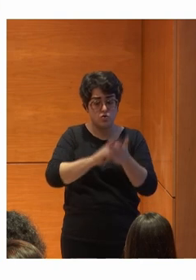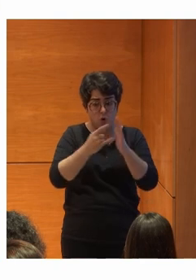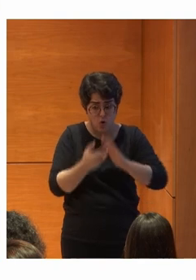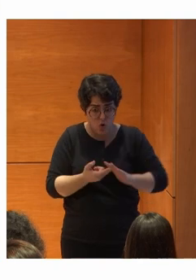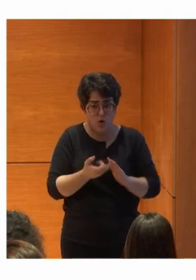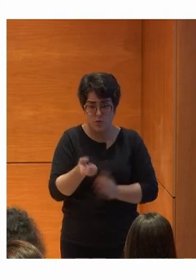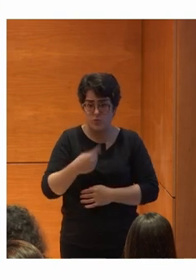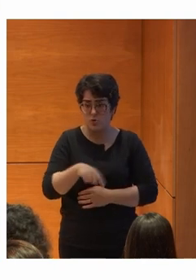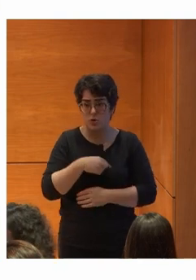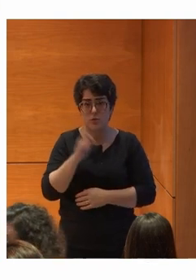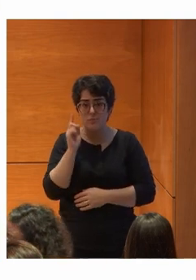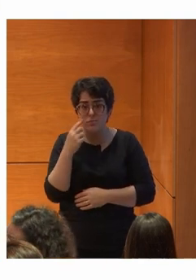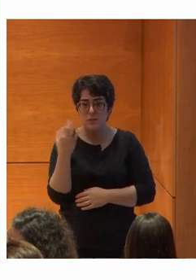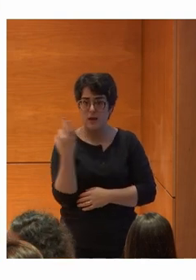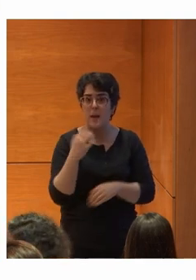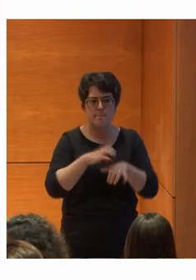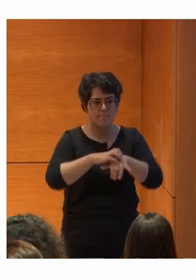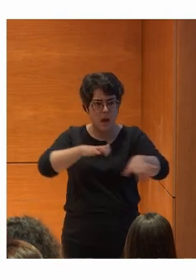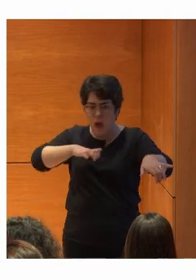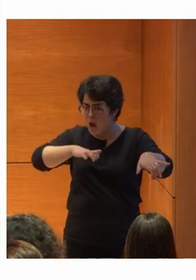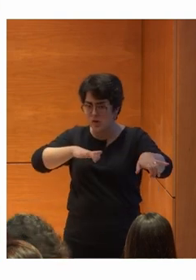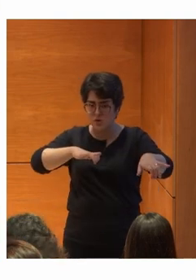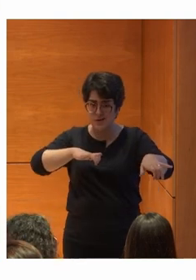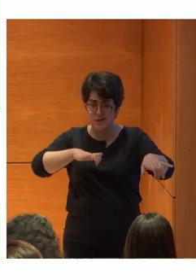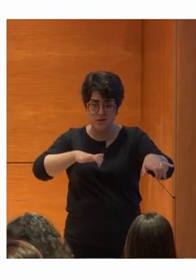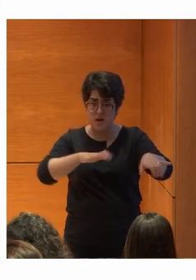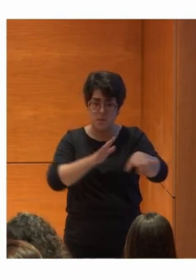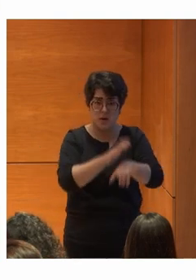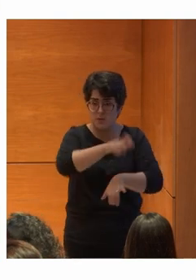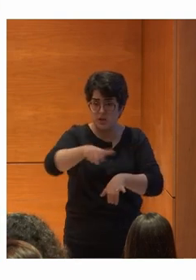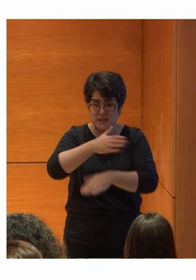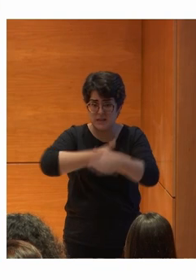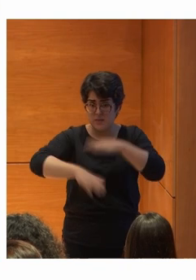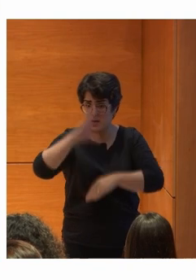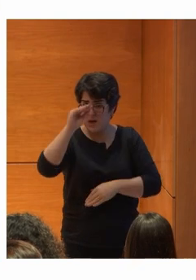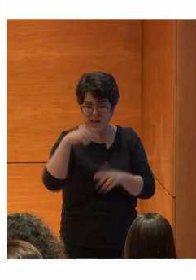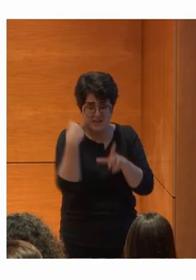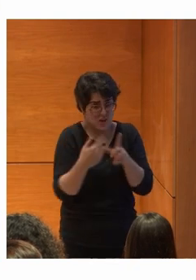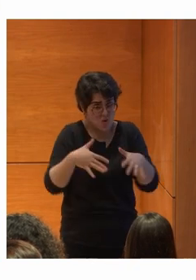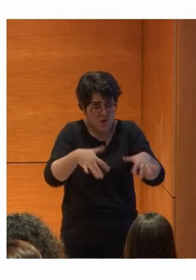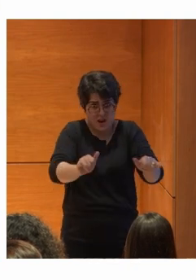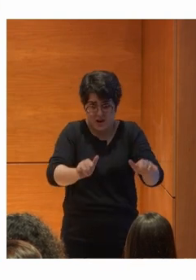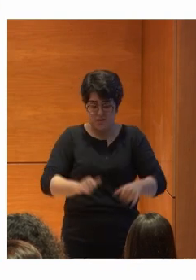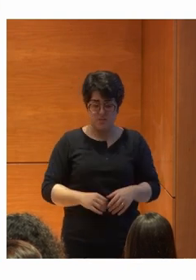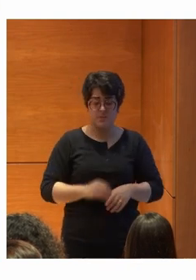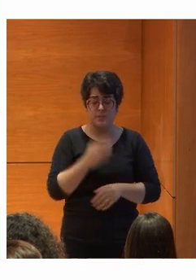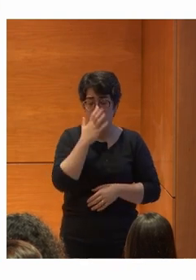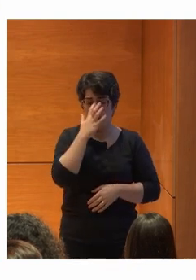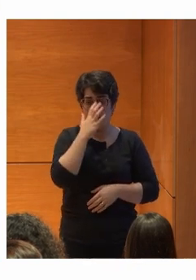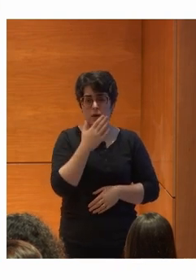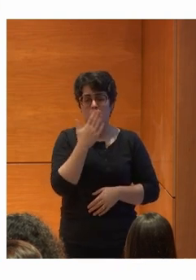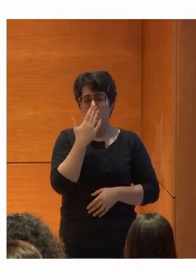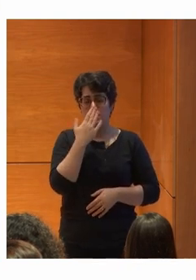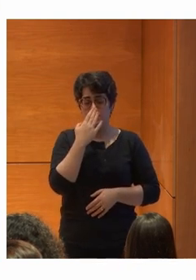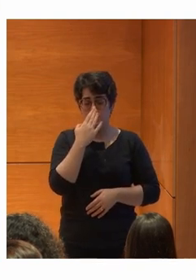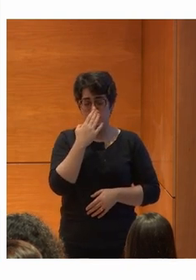Sí que vemos Que la mayoría La gran mayoría No están diseñadas Para ser utilizadas Por personas Con discapacidad intelectual Y del desarrollo Esto